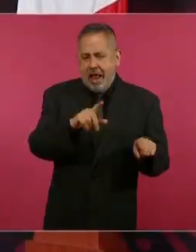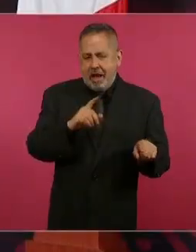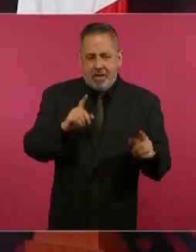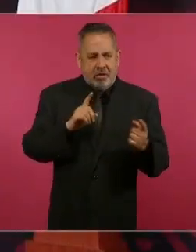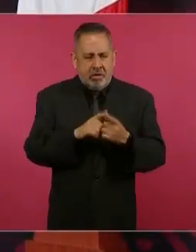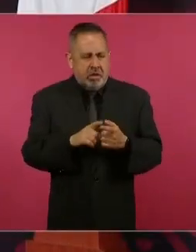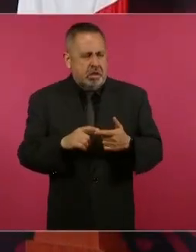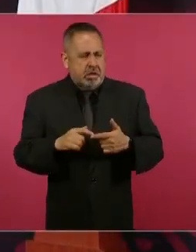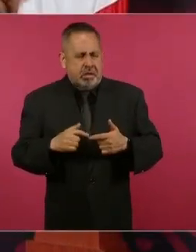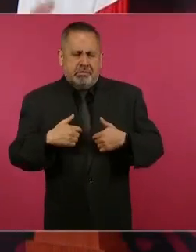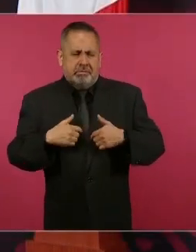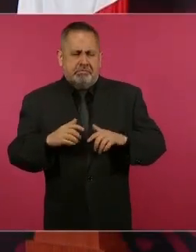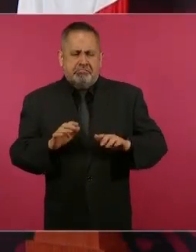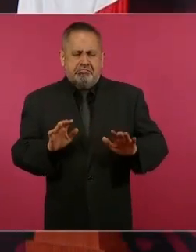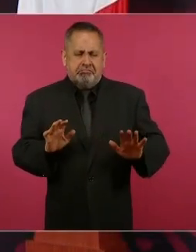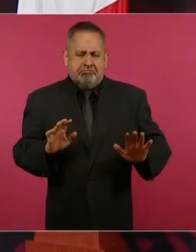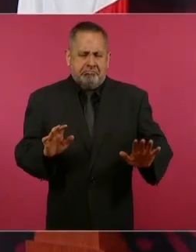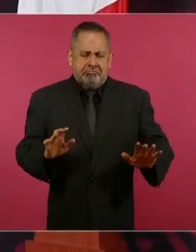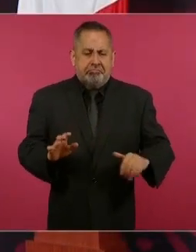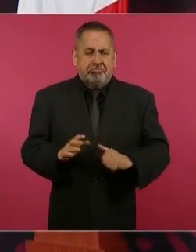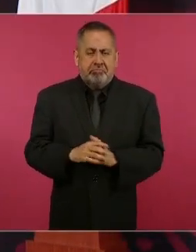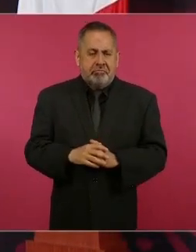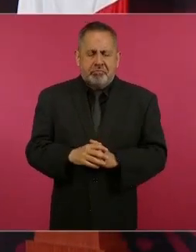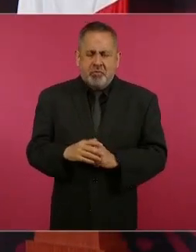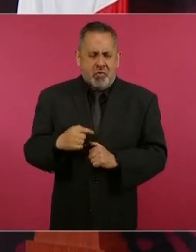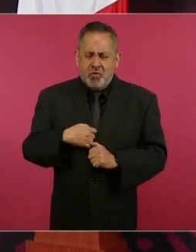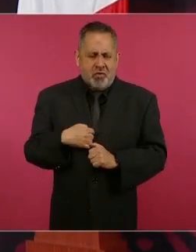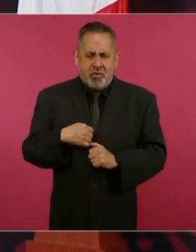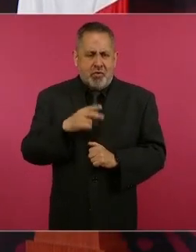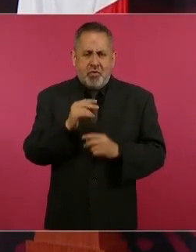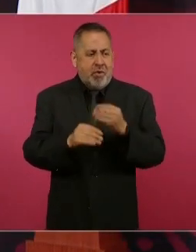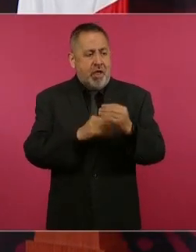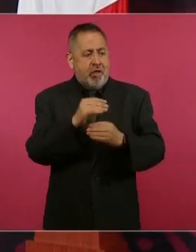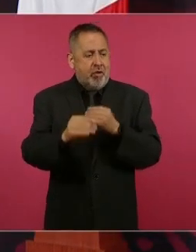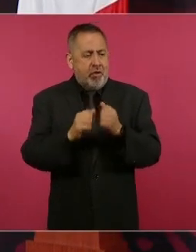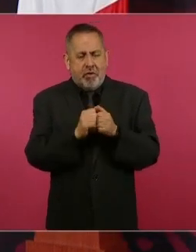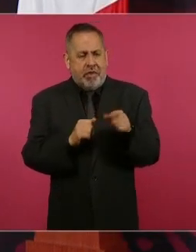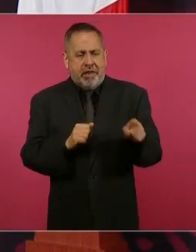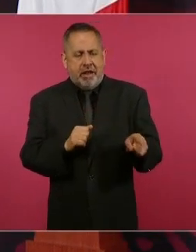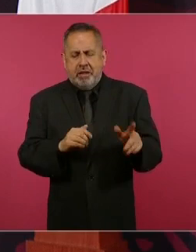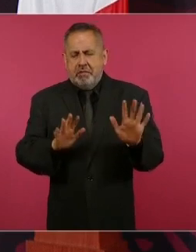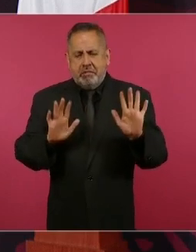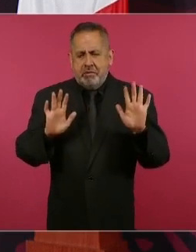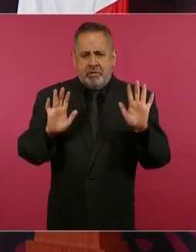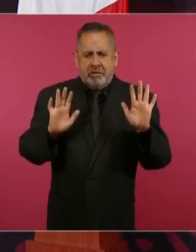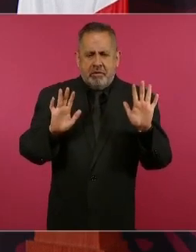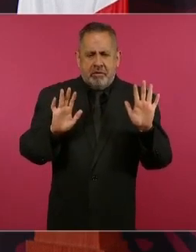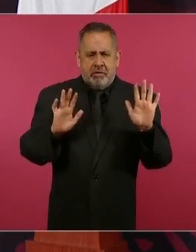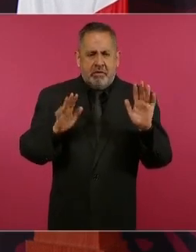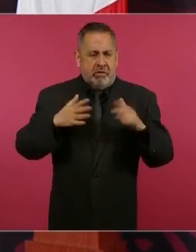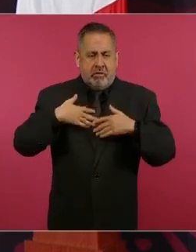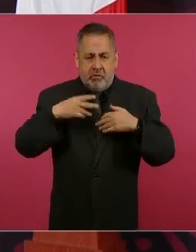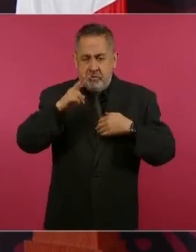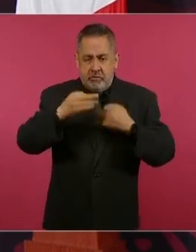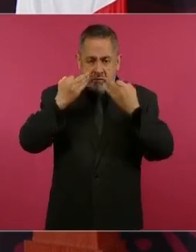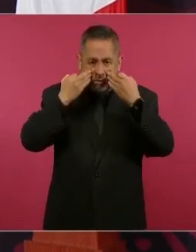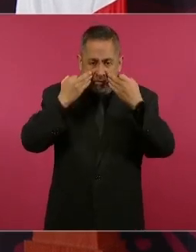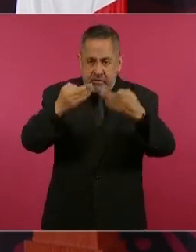Y dije que no iba yo a entrar en polémica y que además no me constaba.